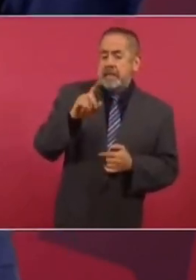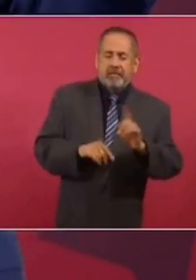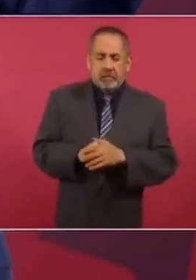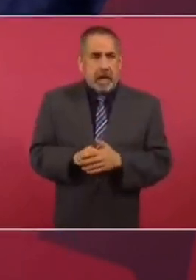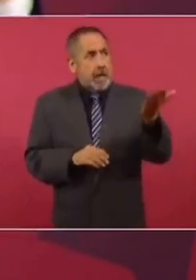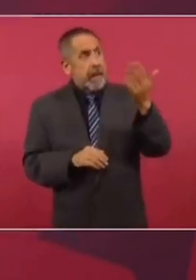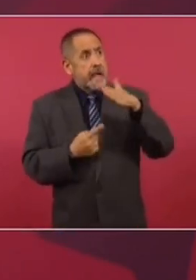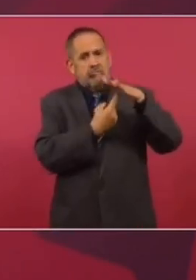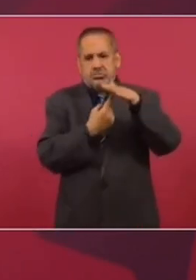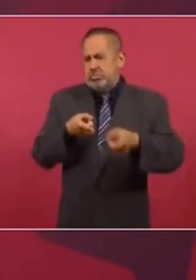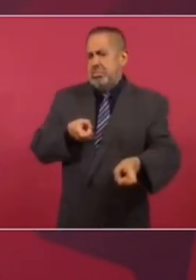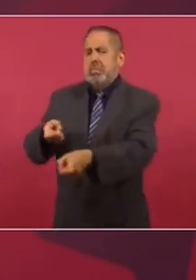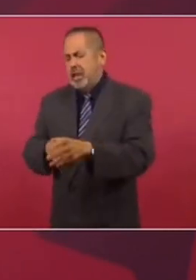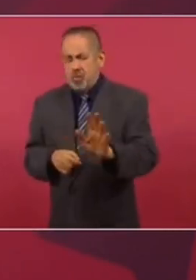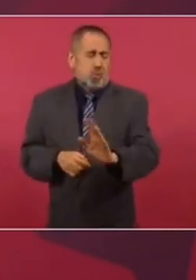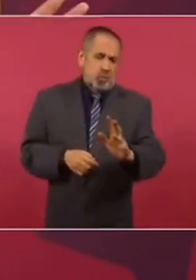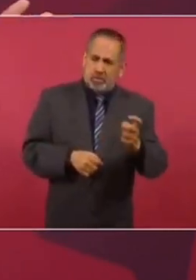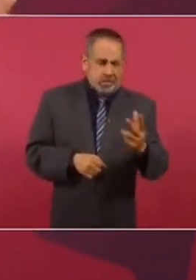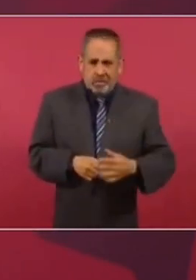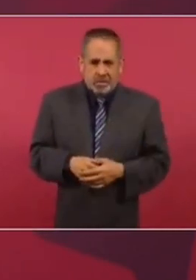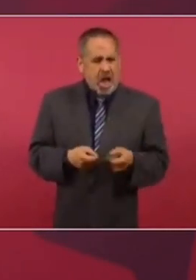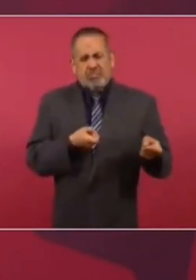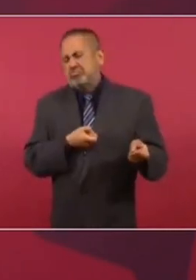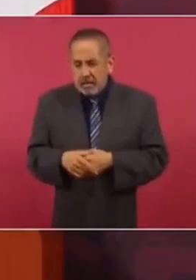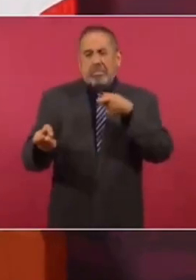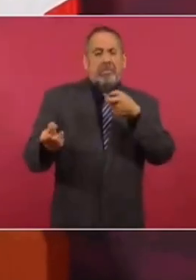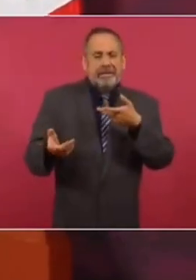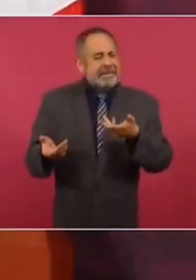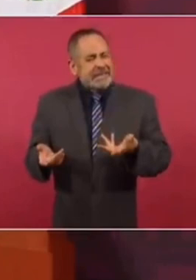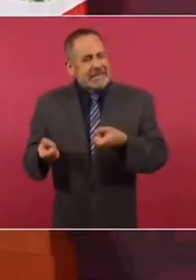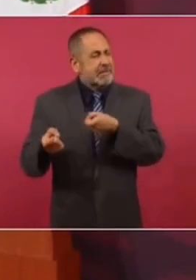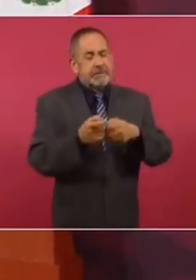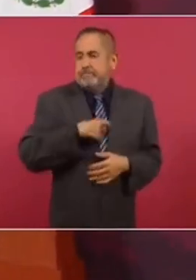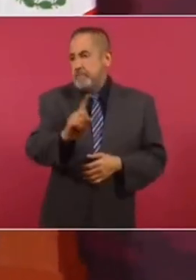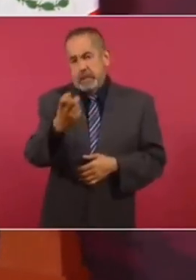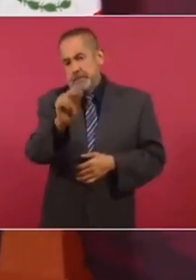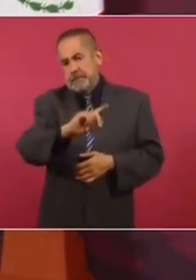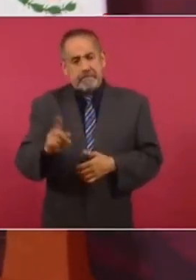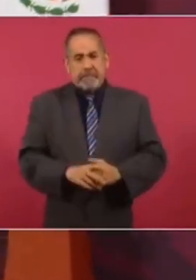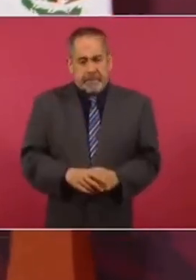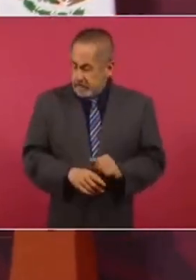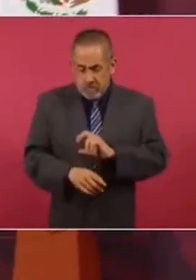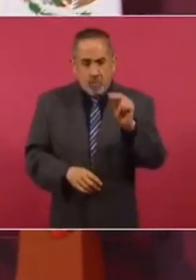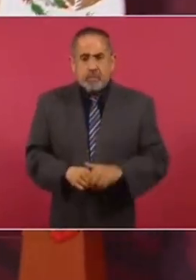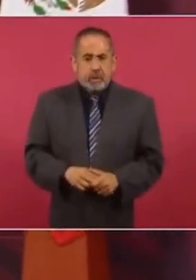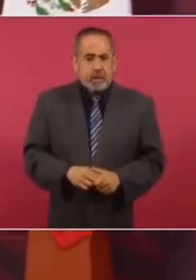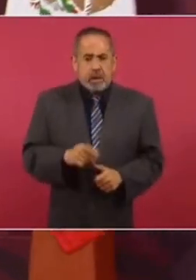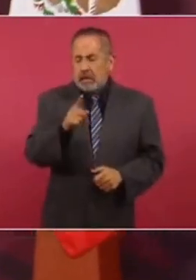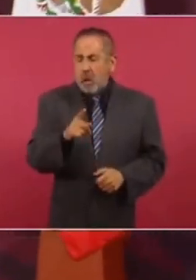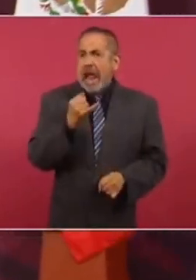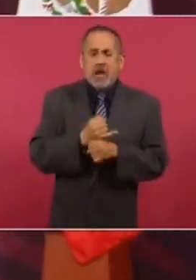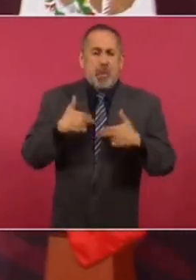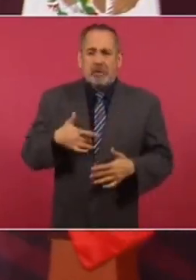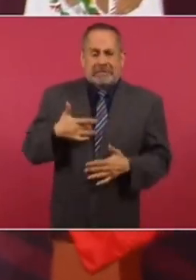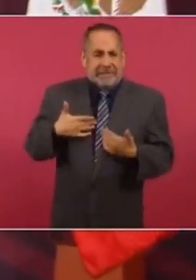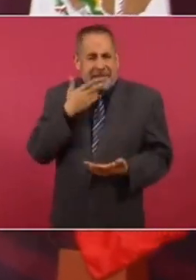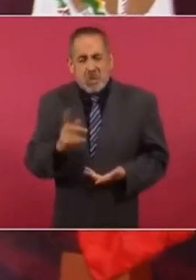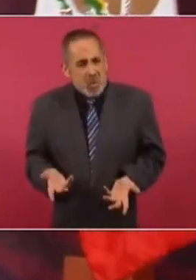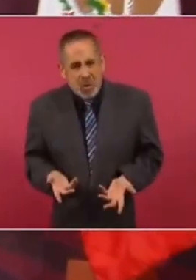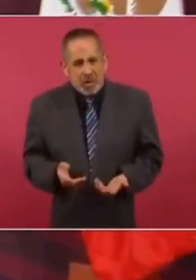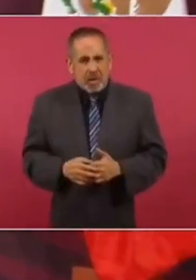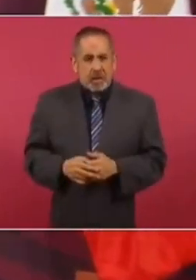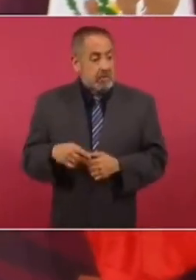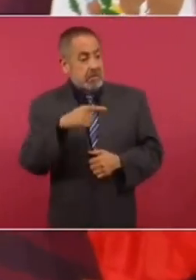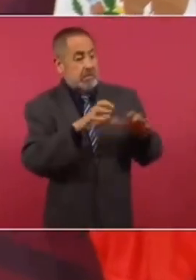helicópteros artillados para que rafaguees. No, no, no, no, eso es inhumano. Aunque